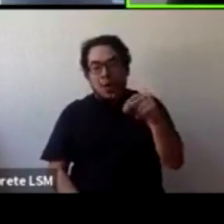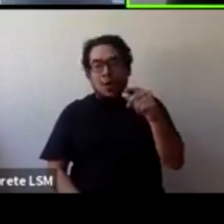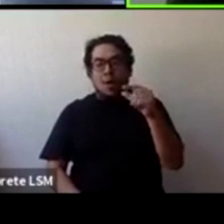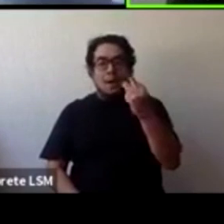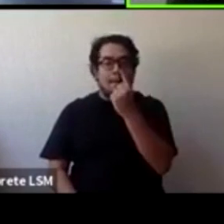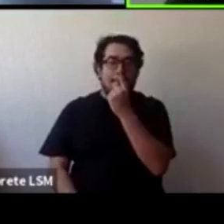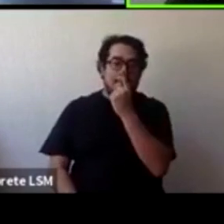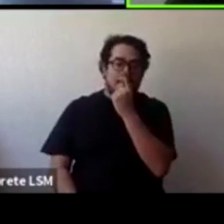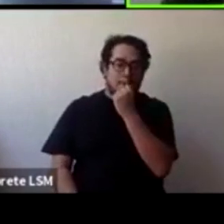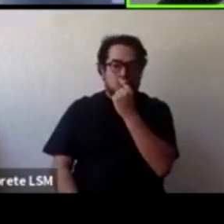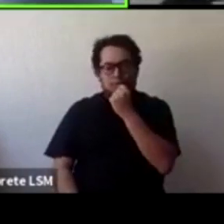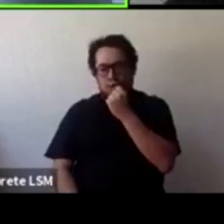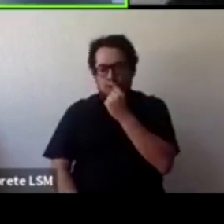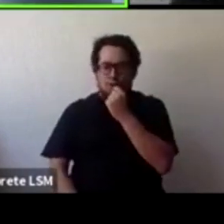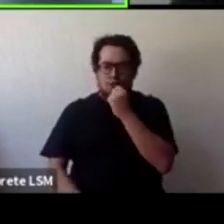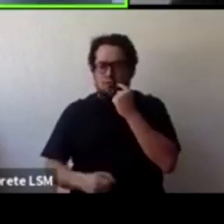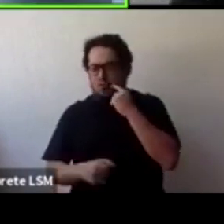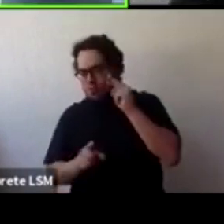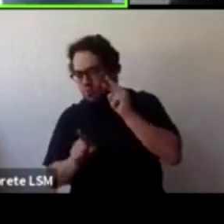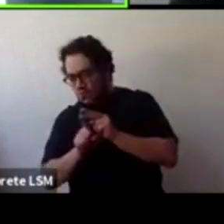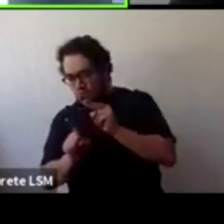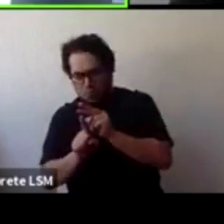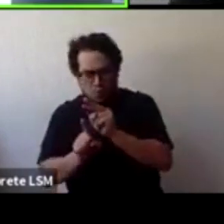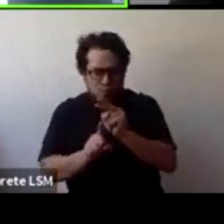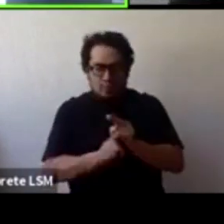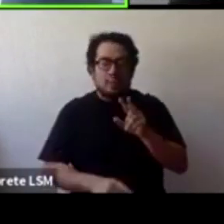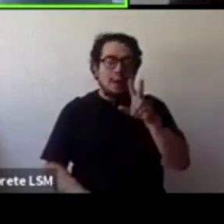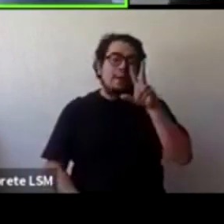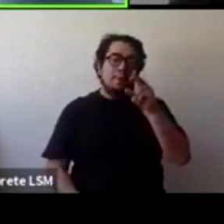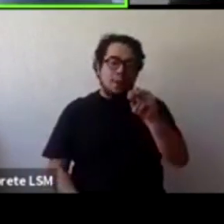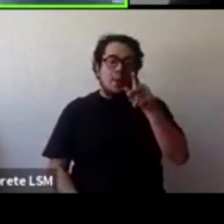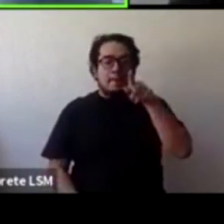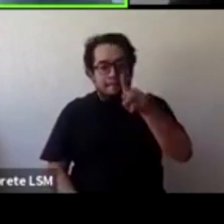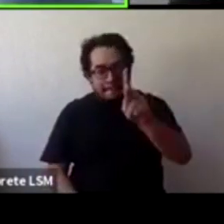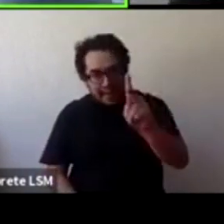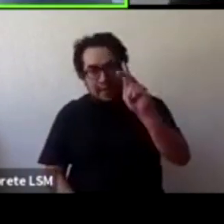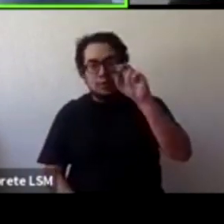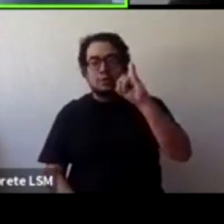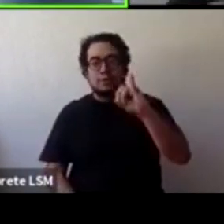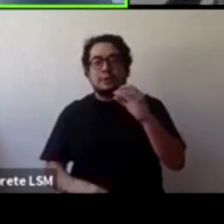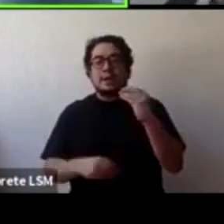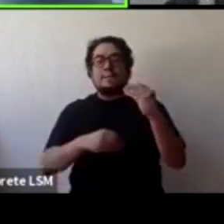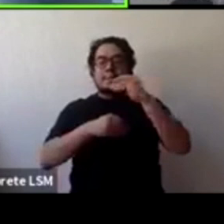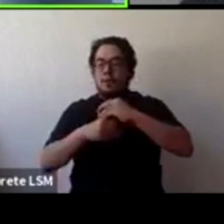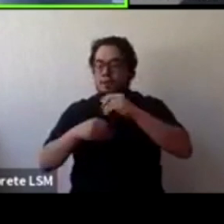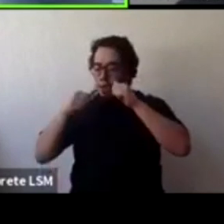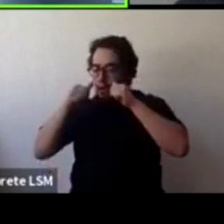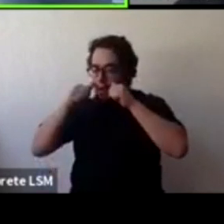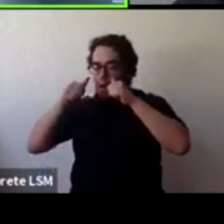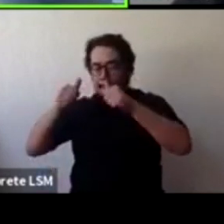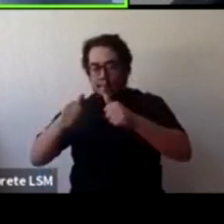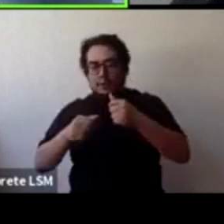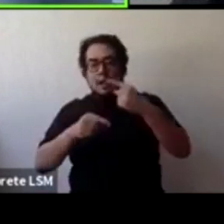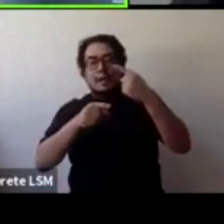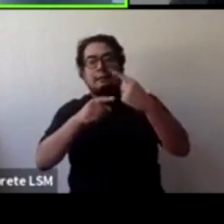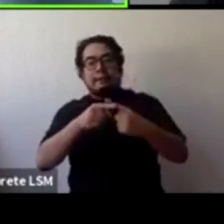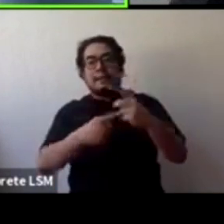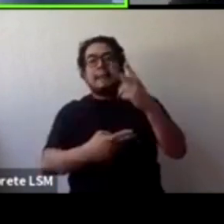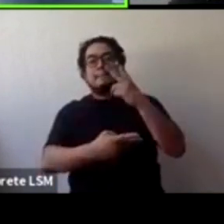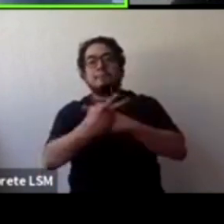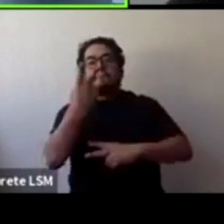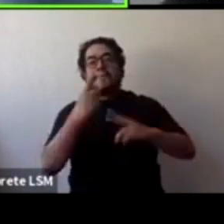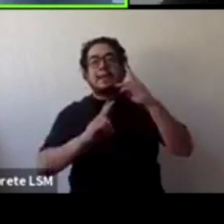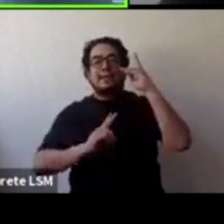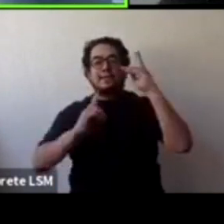pero tratar de estar presentes en todo momento en la vida de sus hijos saber a dónde van con quién van quién viene a visitarlos etcétera